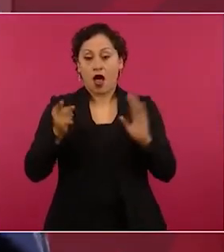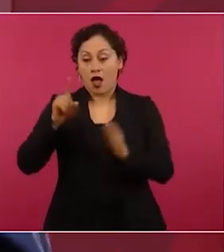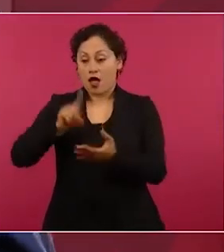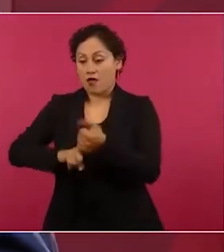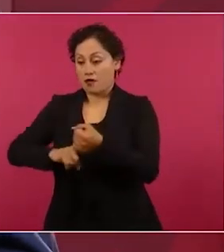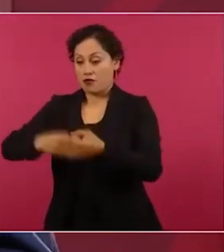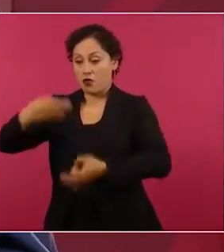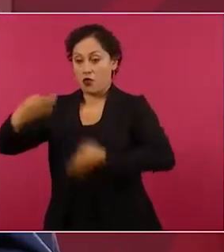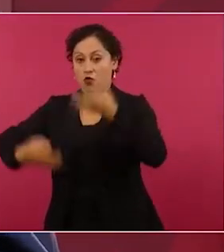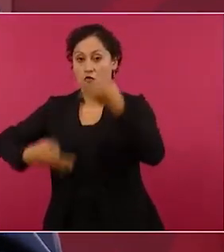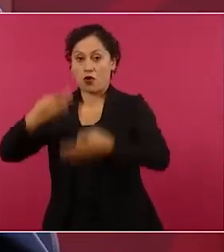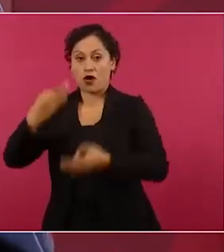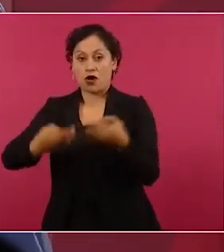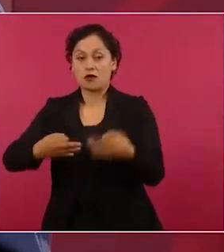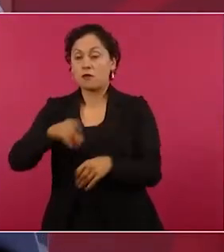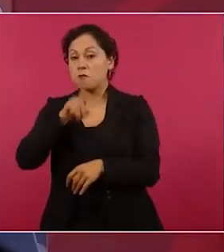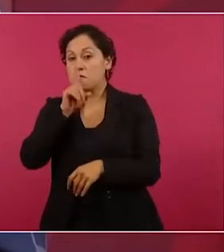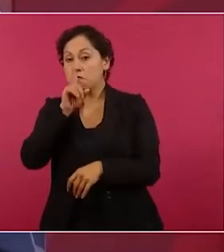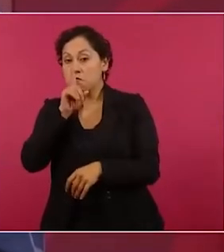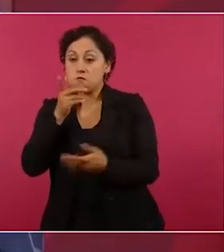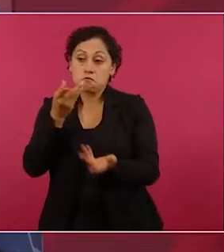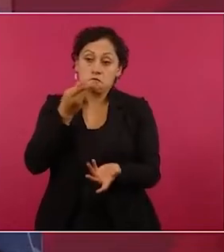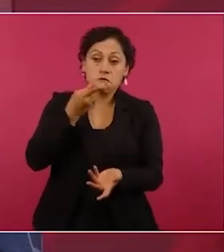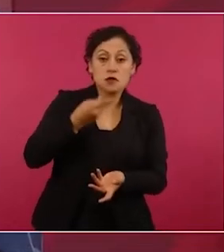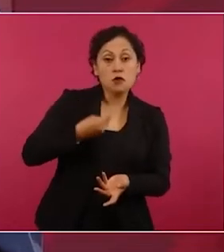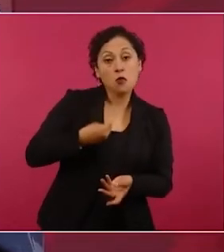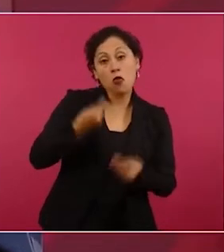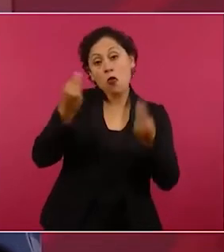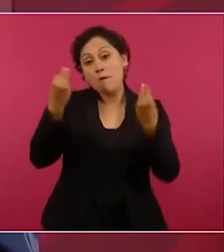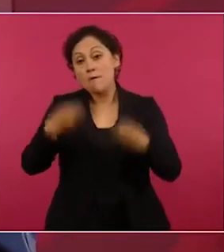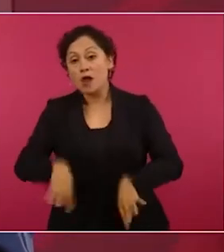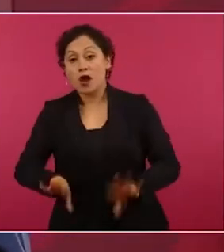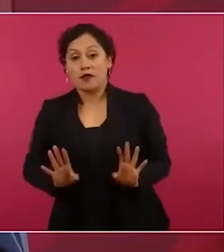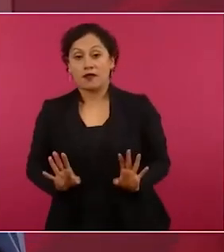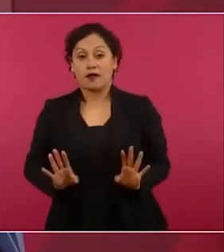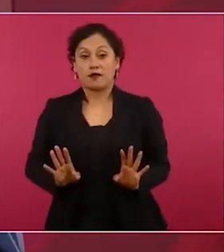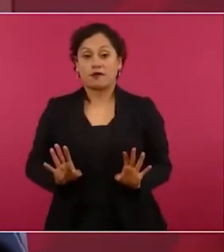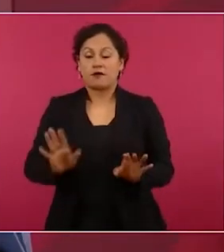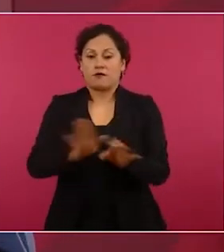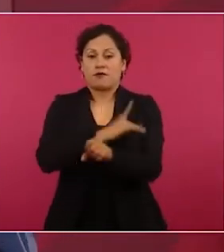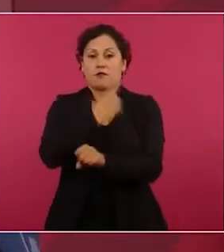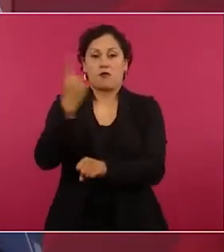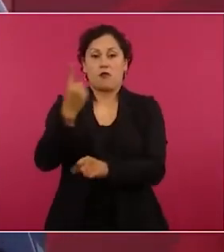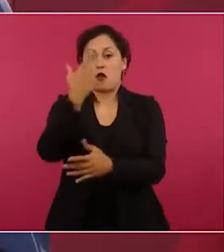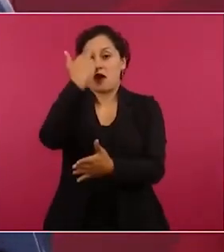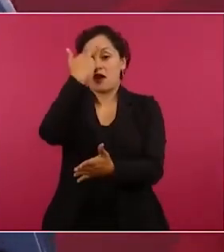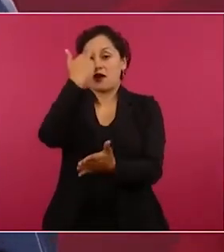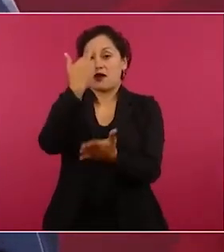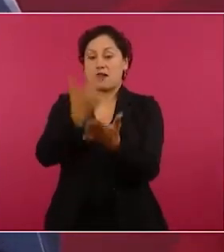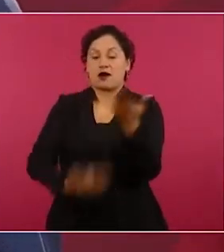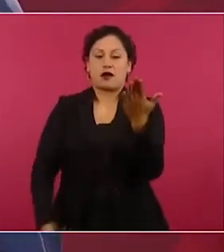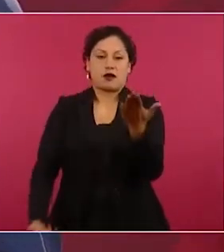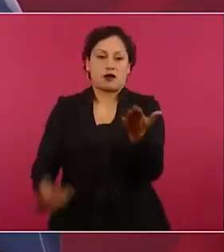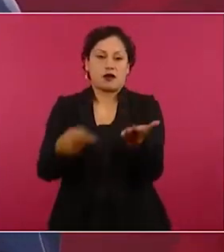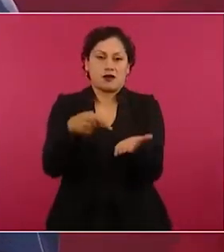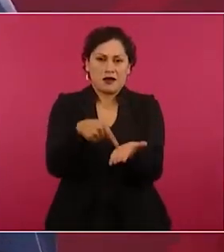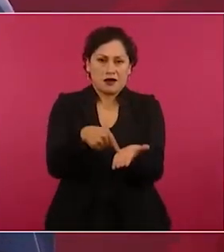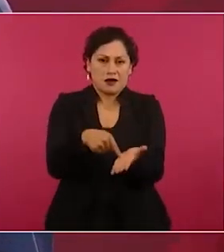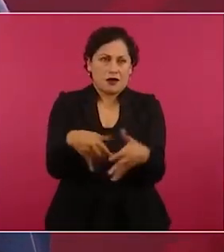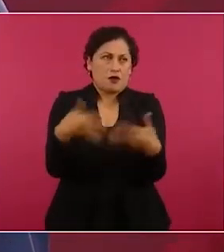los vamos a dejar en libertad porque se violó el sacrosanto